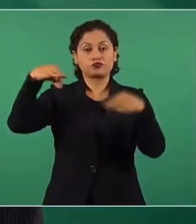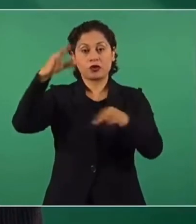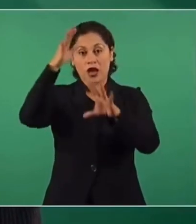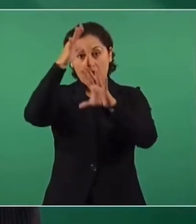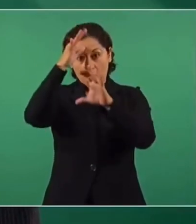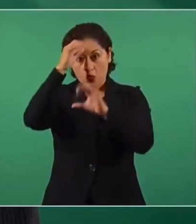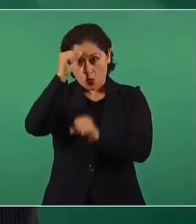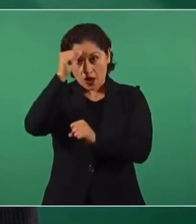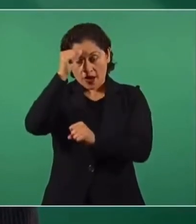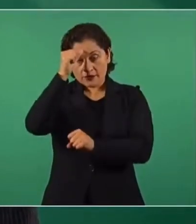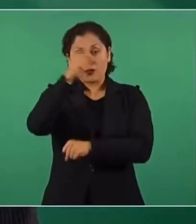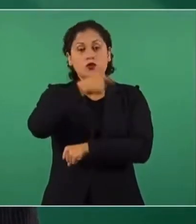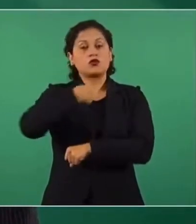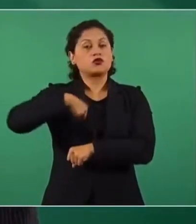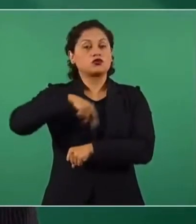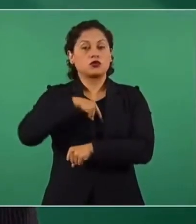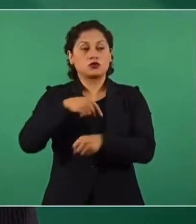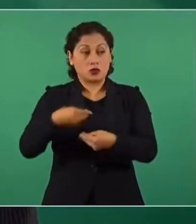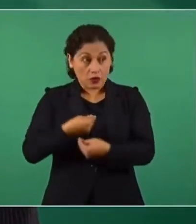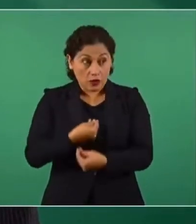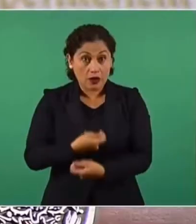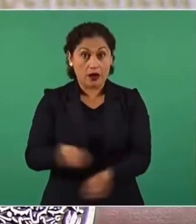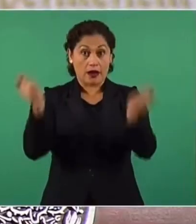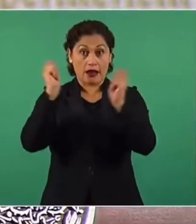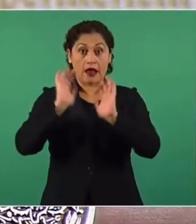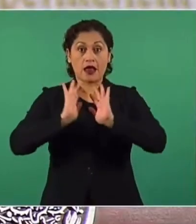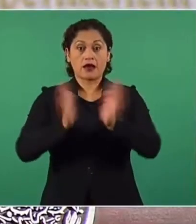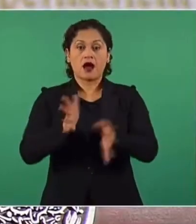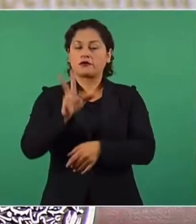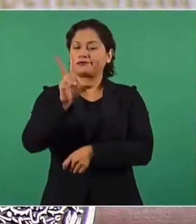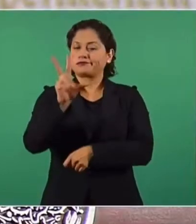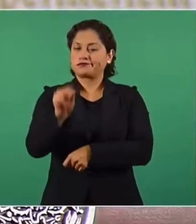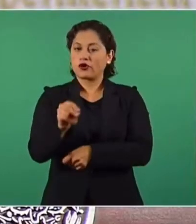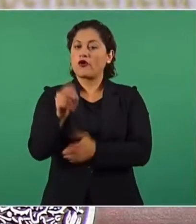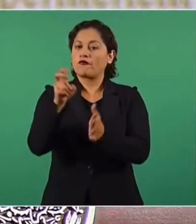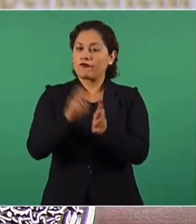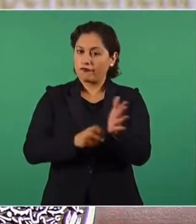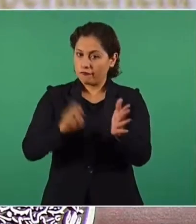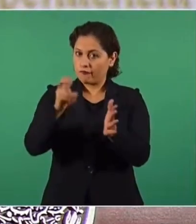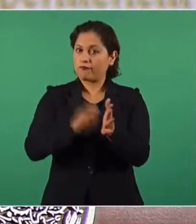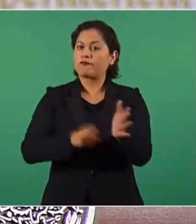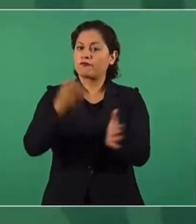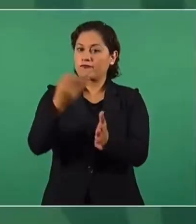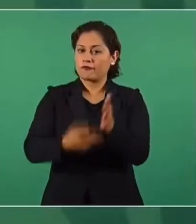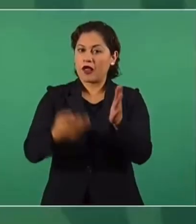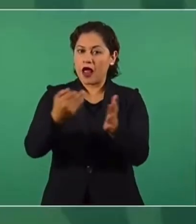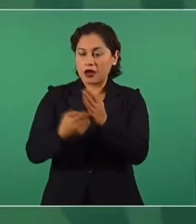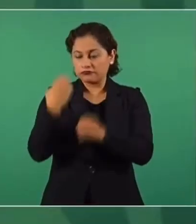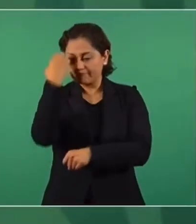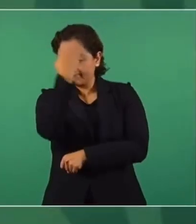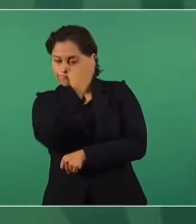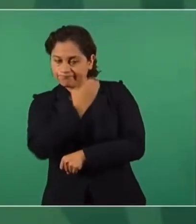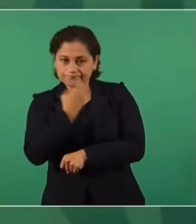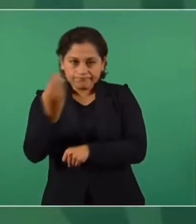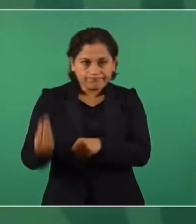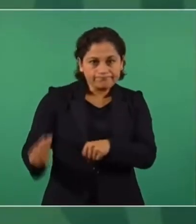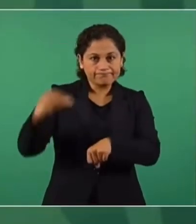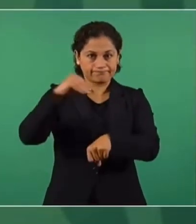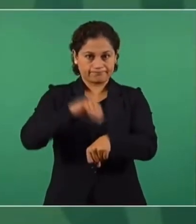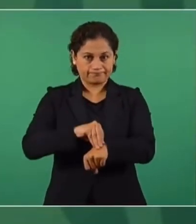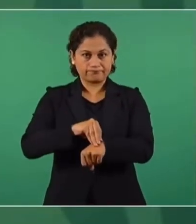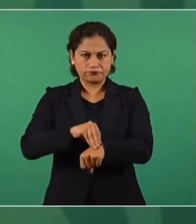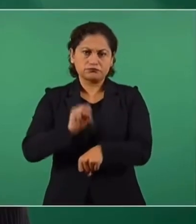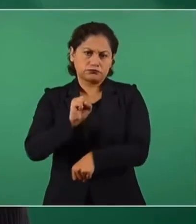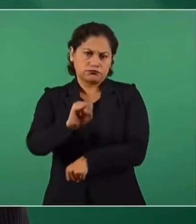lo presentamos porque todavía está en proceso precisamente de análisis y en proceso de determinar algunas situaciones, que por cierto sí hubo